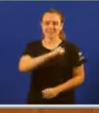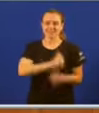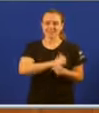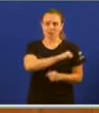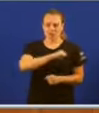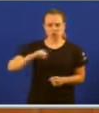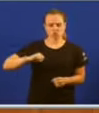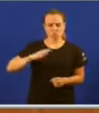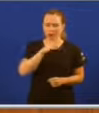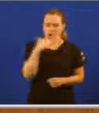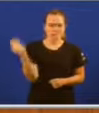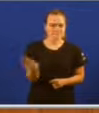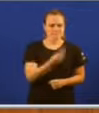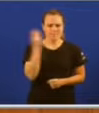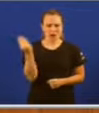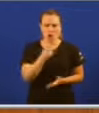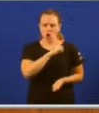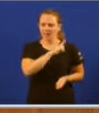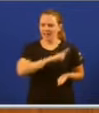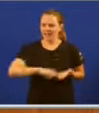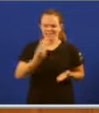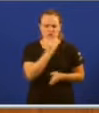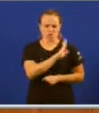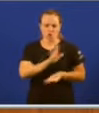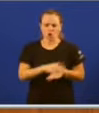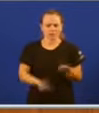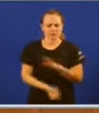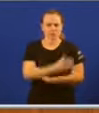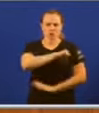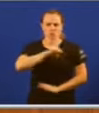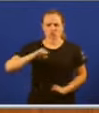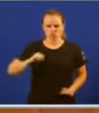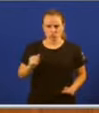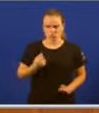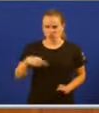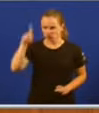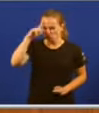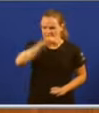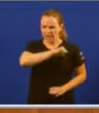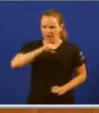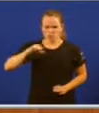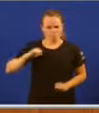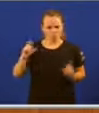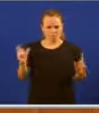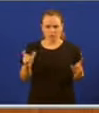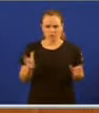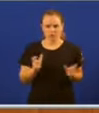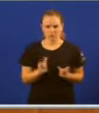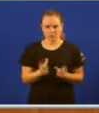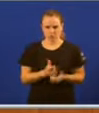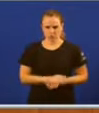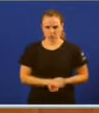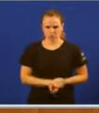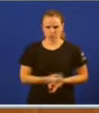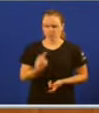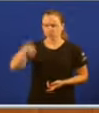que nunca e que Galicia é un mellor lugar para emprender? Pero vostede non sabe que están descendendo o número de autónomos no noso país. Vostede non sabe